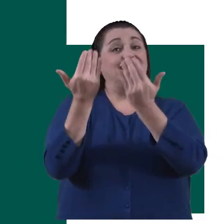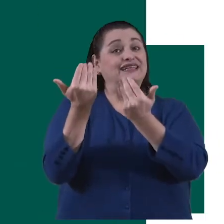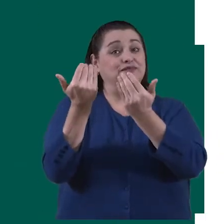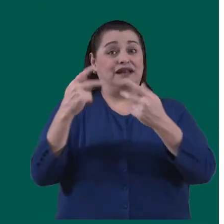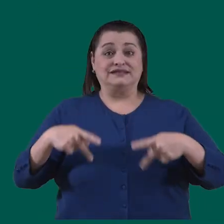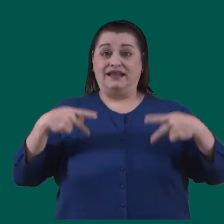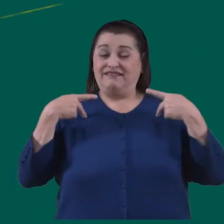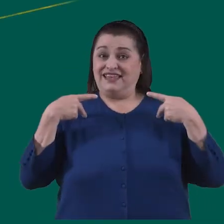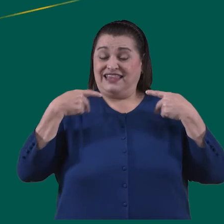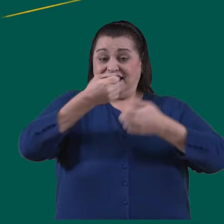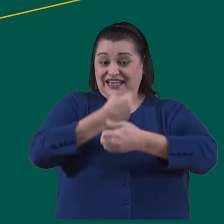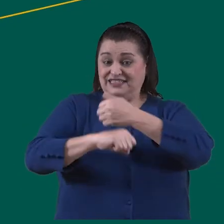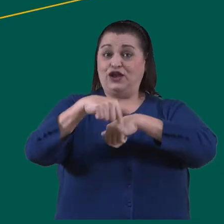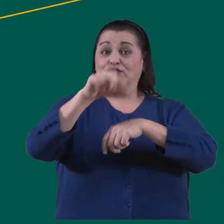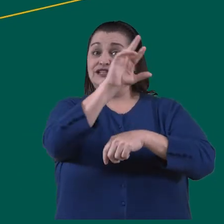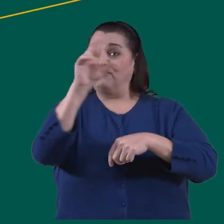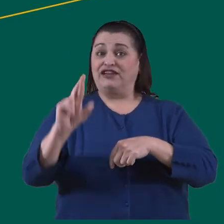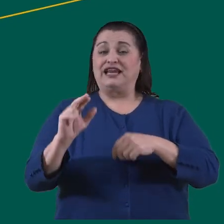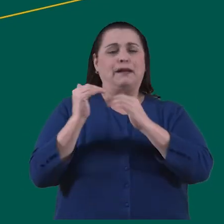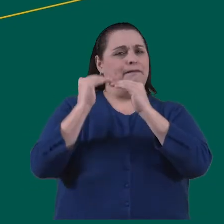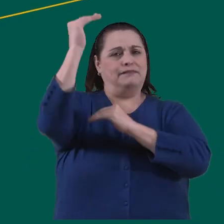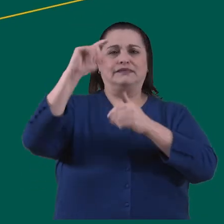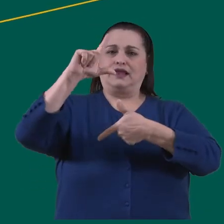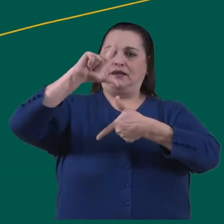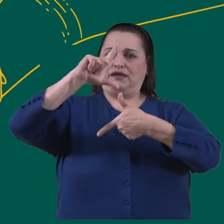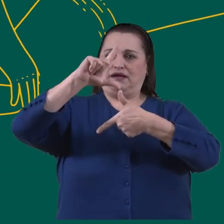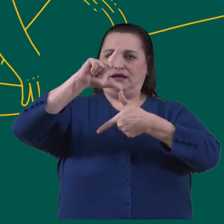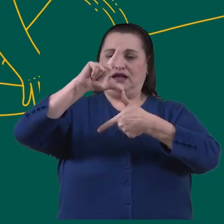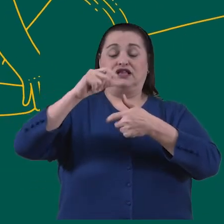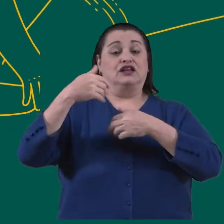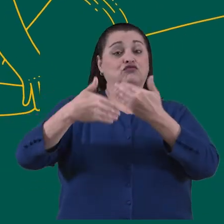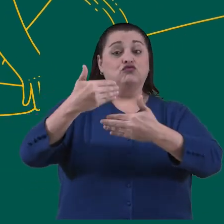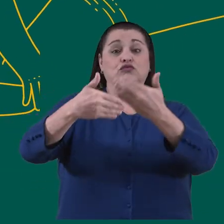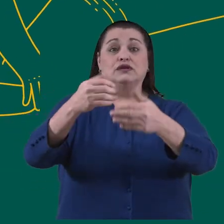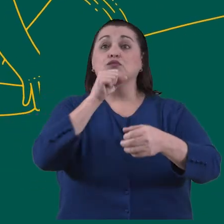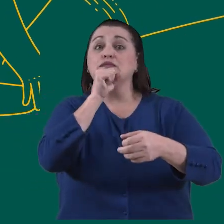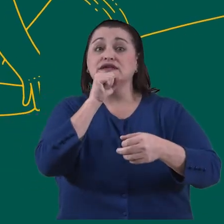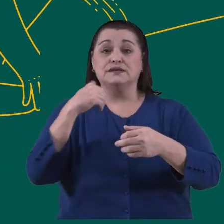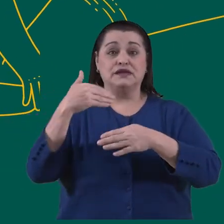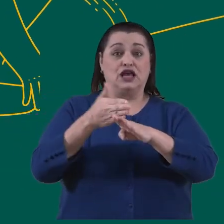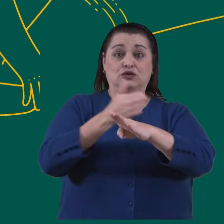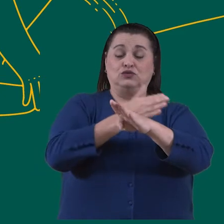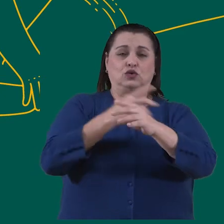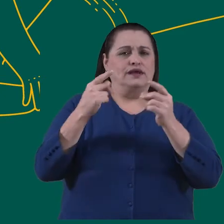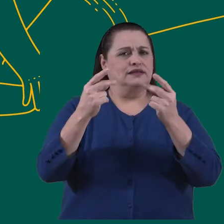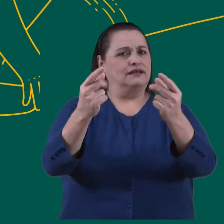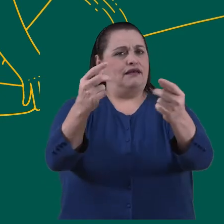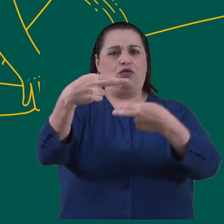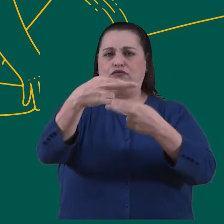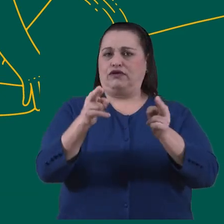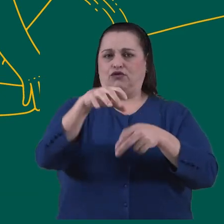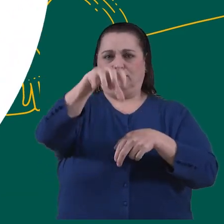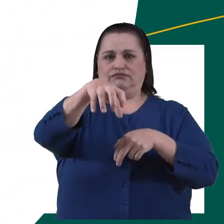esperanza de vida al nacer en Costa Rica es la más alta de América Latina y el ritmo de envejecimiento es el más acelerado de la